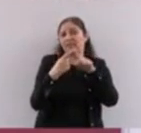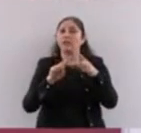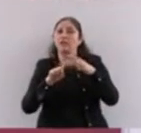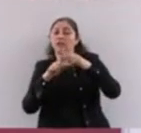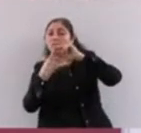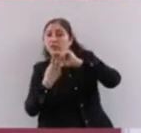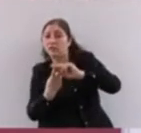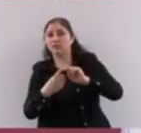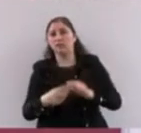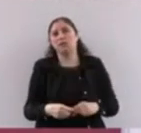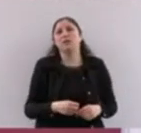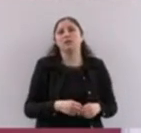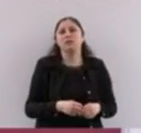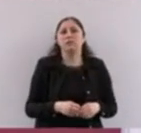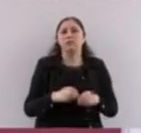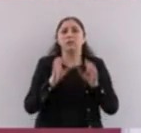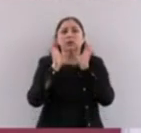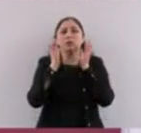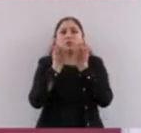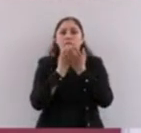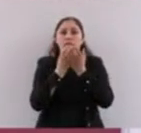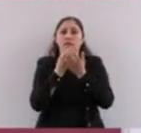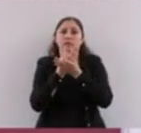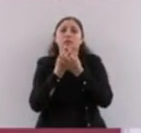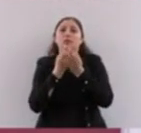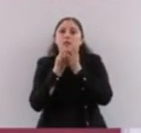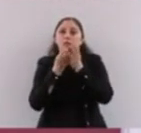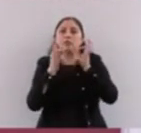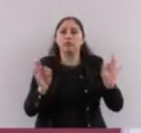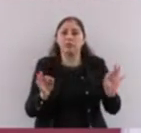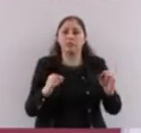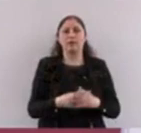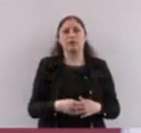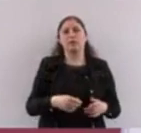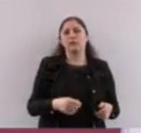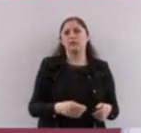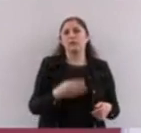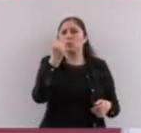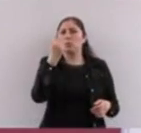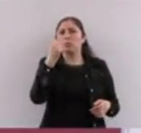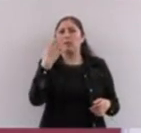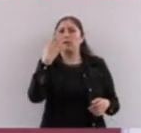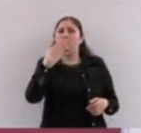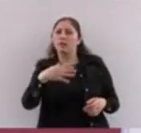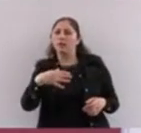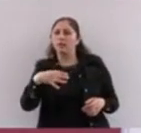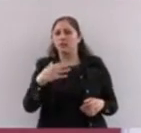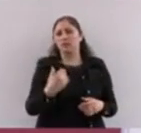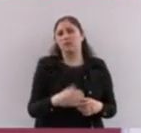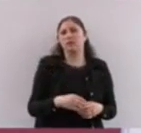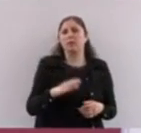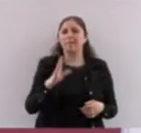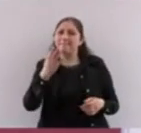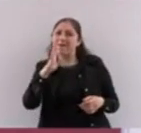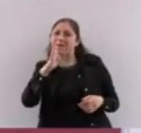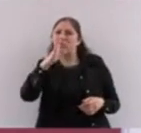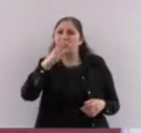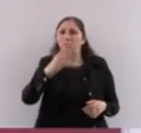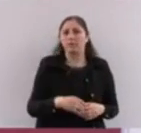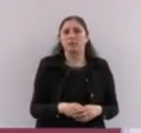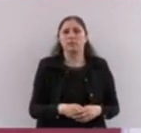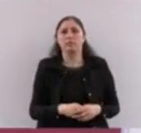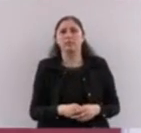para informar y acabamos entre nueve y media y diez. A veces se prolonga hasta las diez y media y a trabajar.